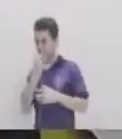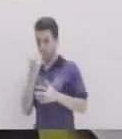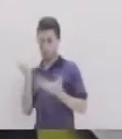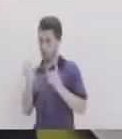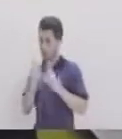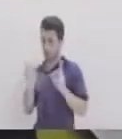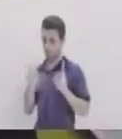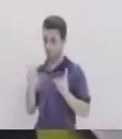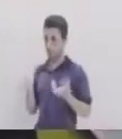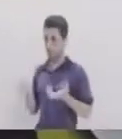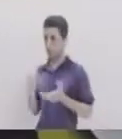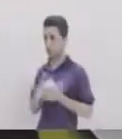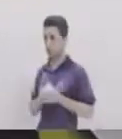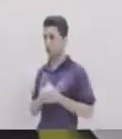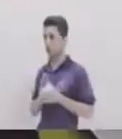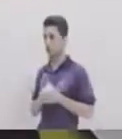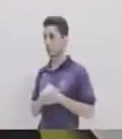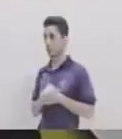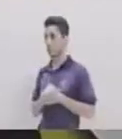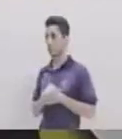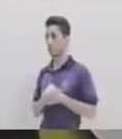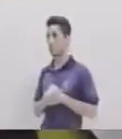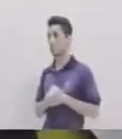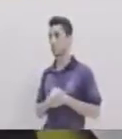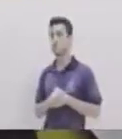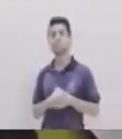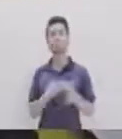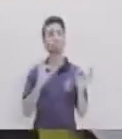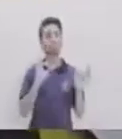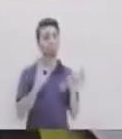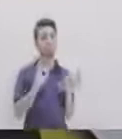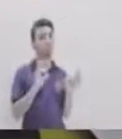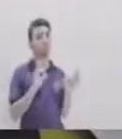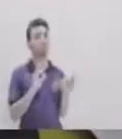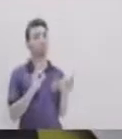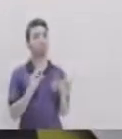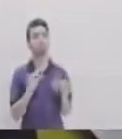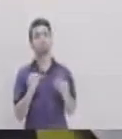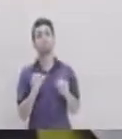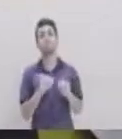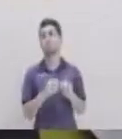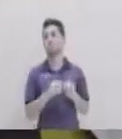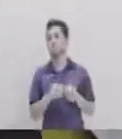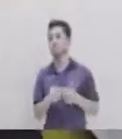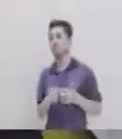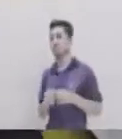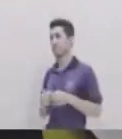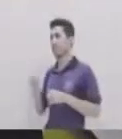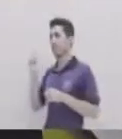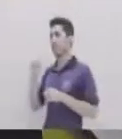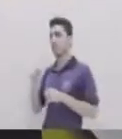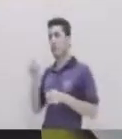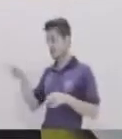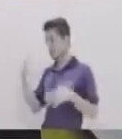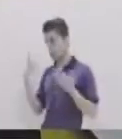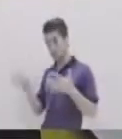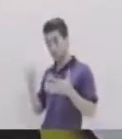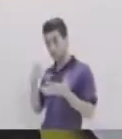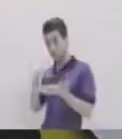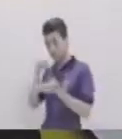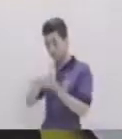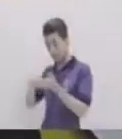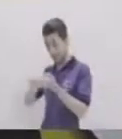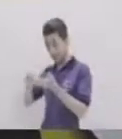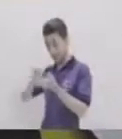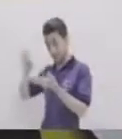Molestias Cuando reciba Tu producto Ahí vamos Súper bien Perfecto Ahora Ya que tú Tienes un pedido Y